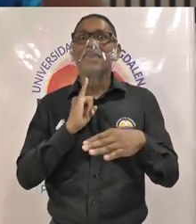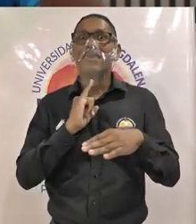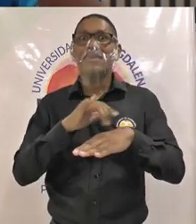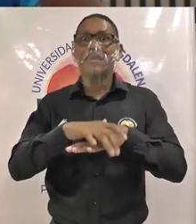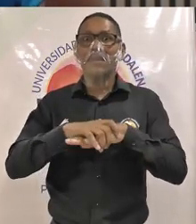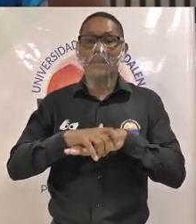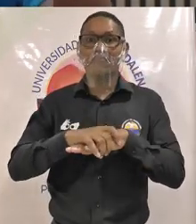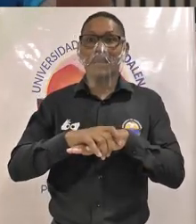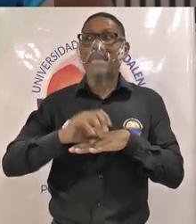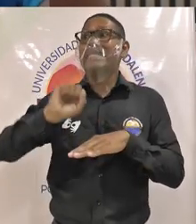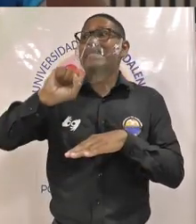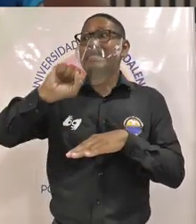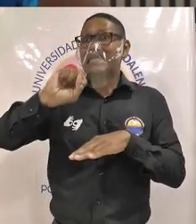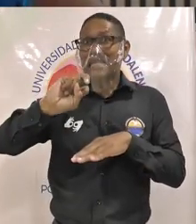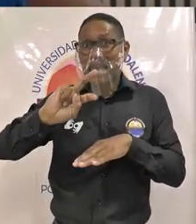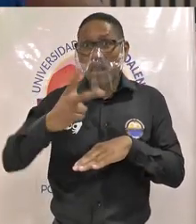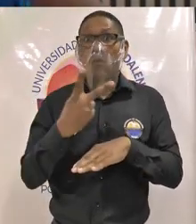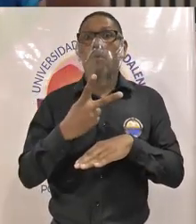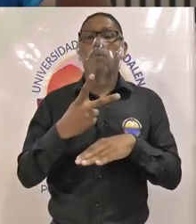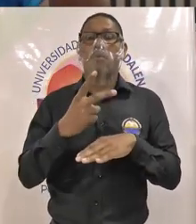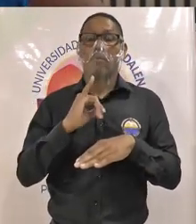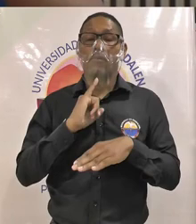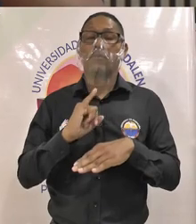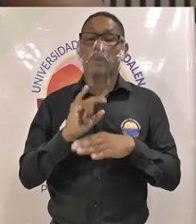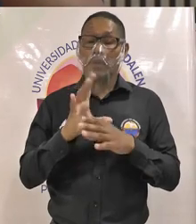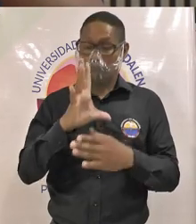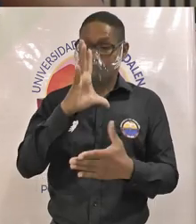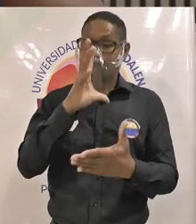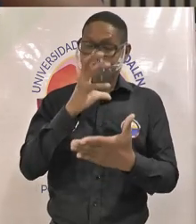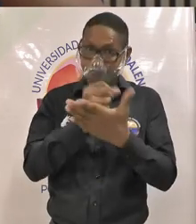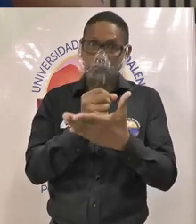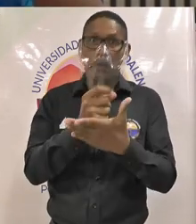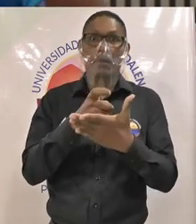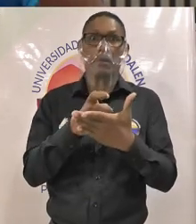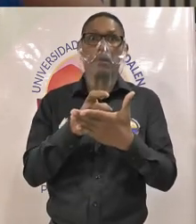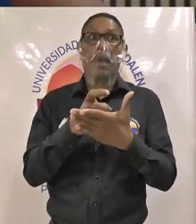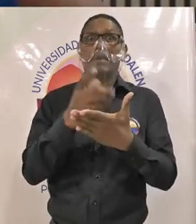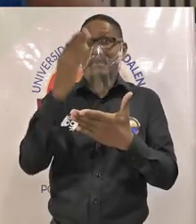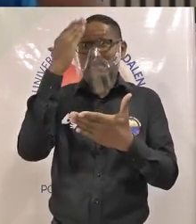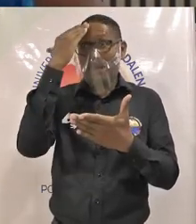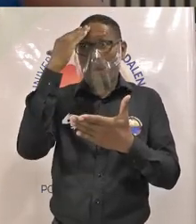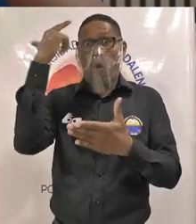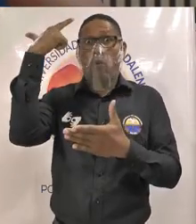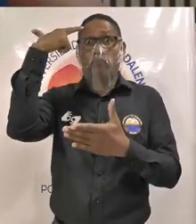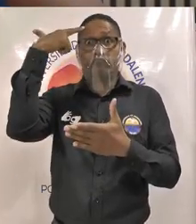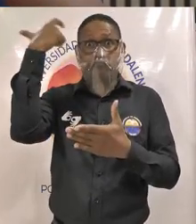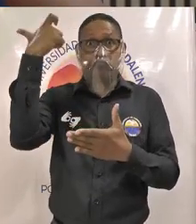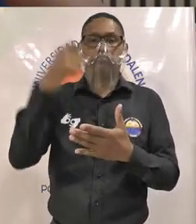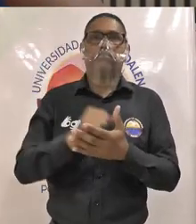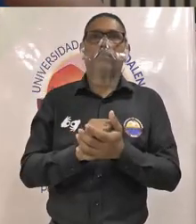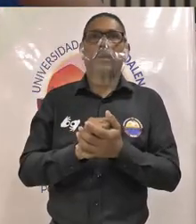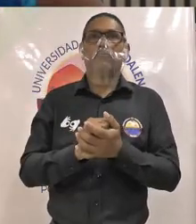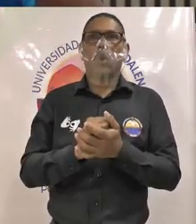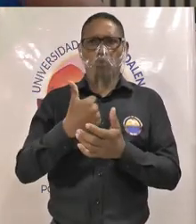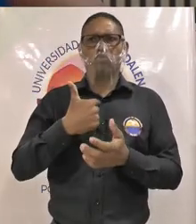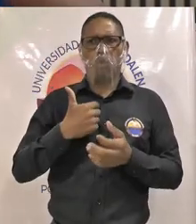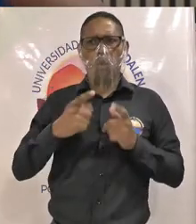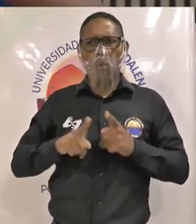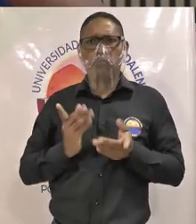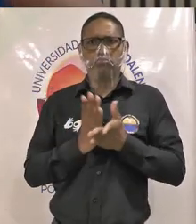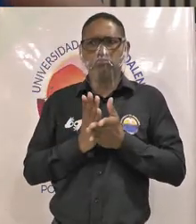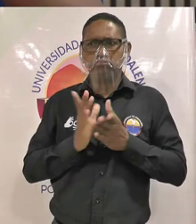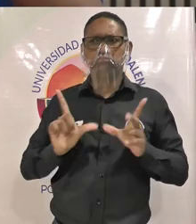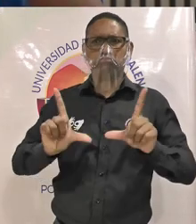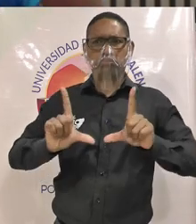inicialmente reconocemos el gran reto que eso conlleva yo soy un estudiante de grado el cual pude gozar de